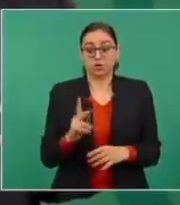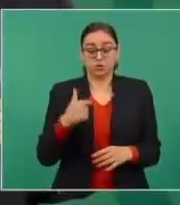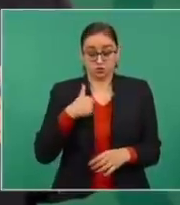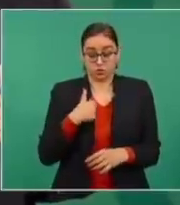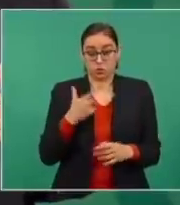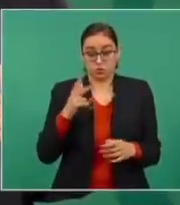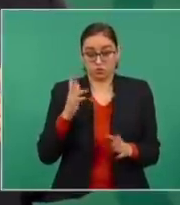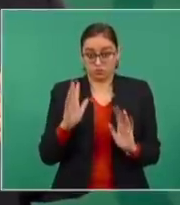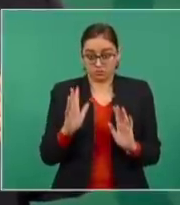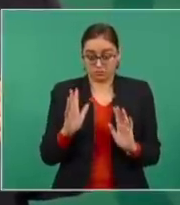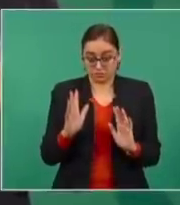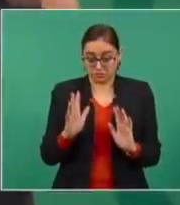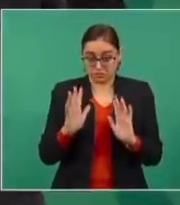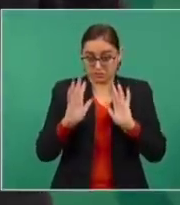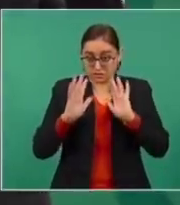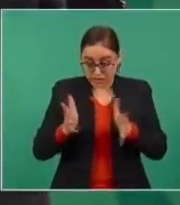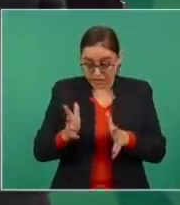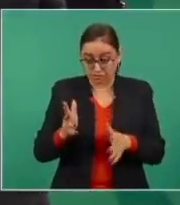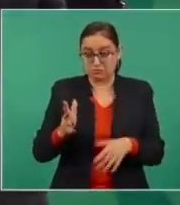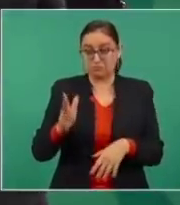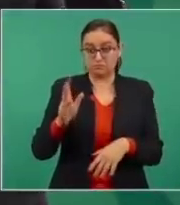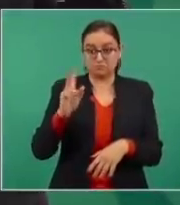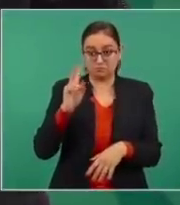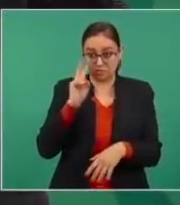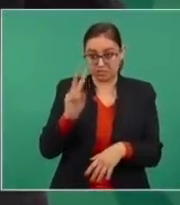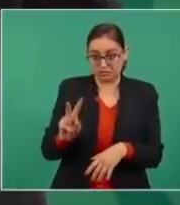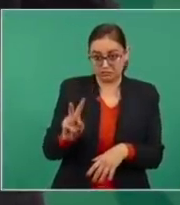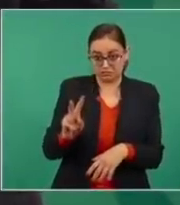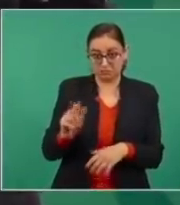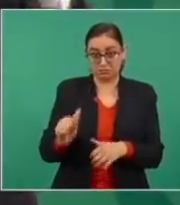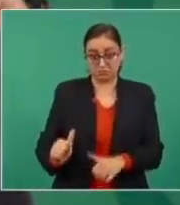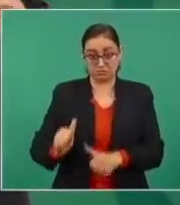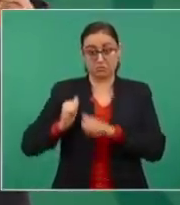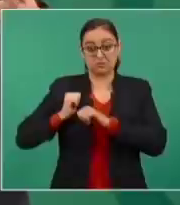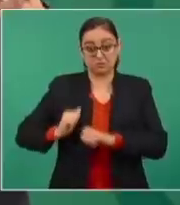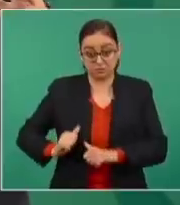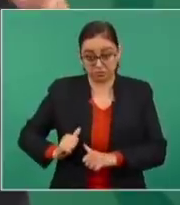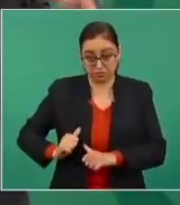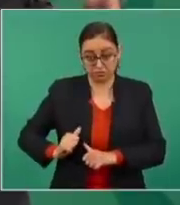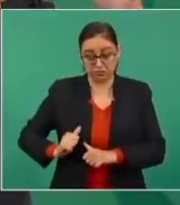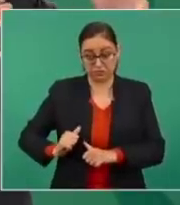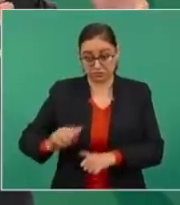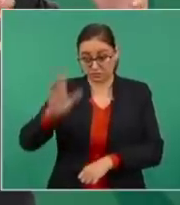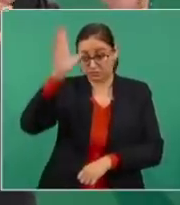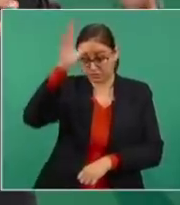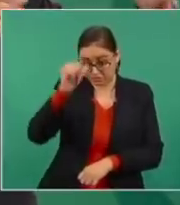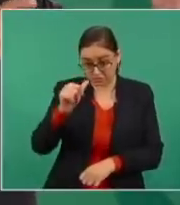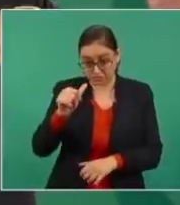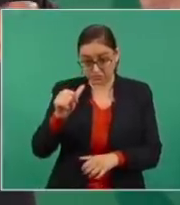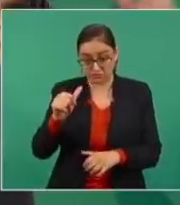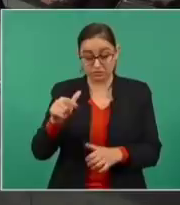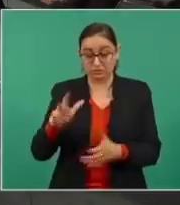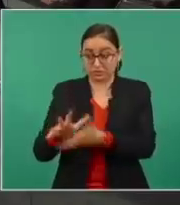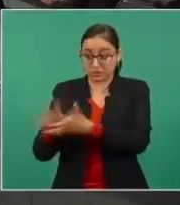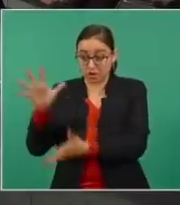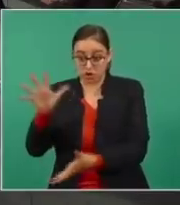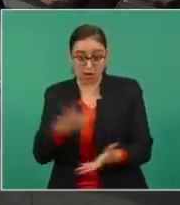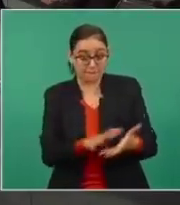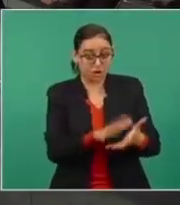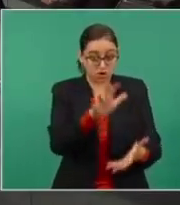y puede ser que estén de acuerdo la mayoría de las gentes,